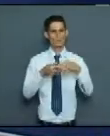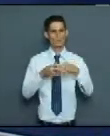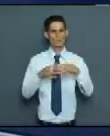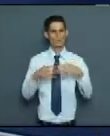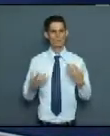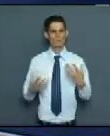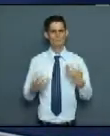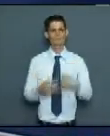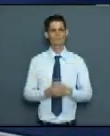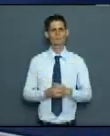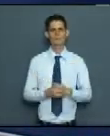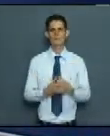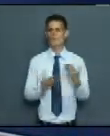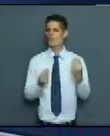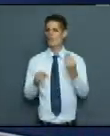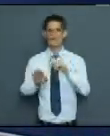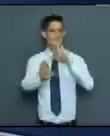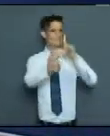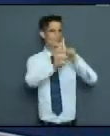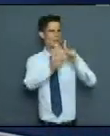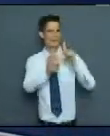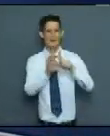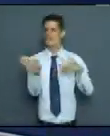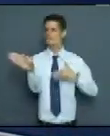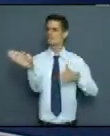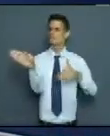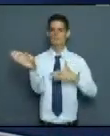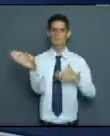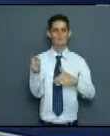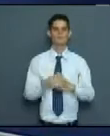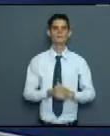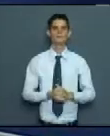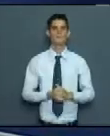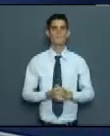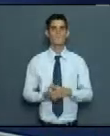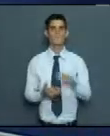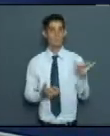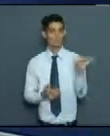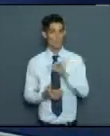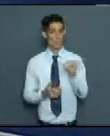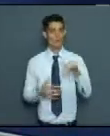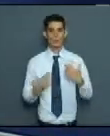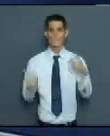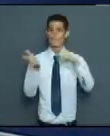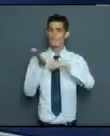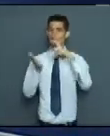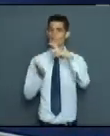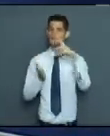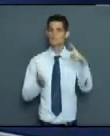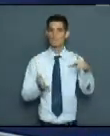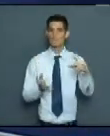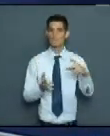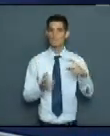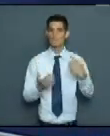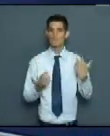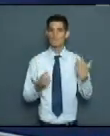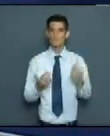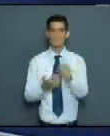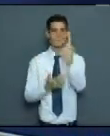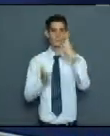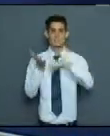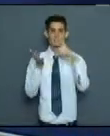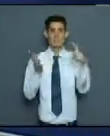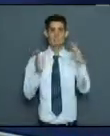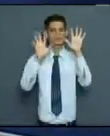a todas las ilegalidades e indisciplinas y con la conducción de nuestro partido, nuestro primer secretario del